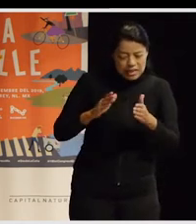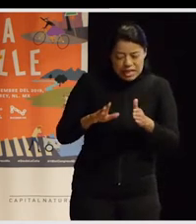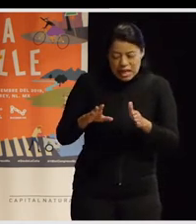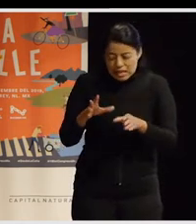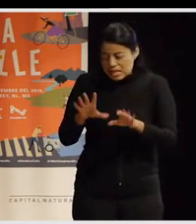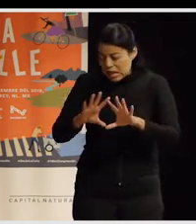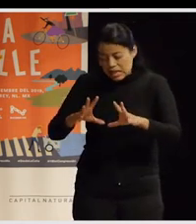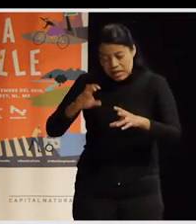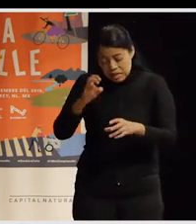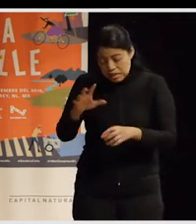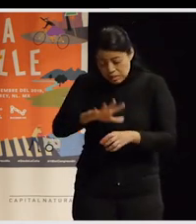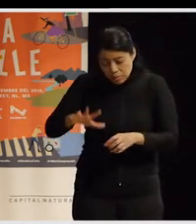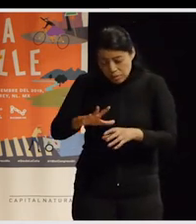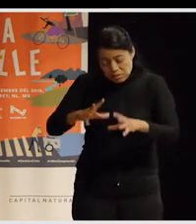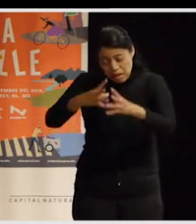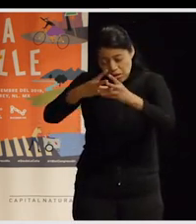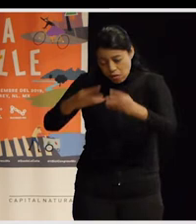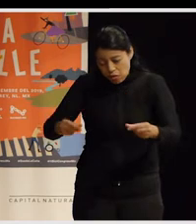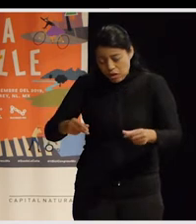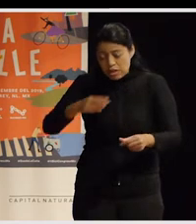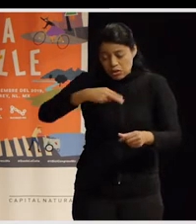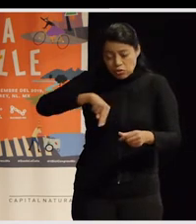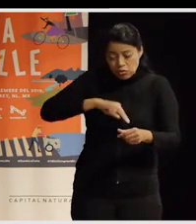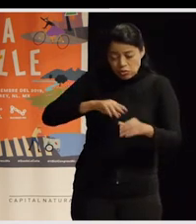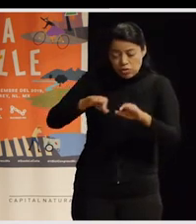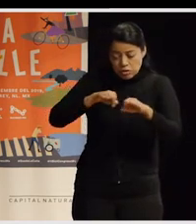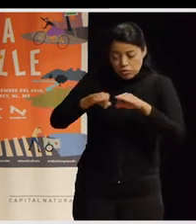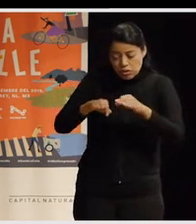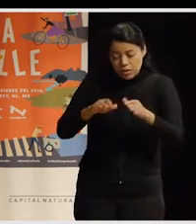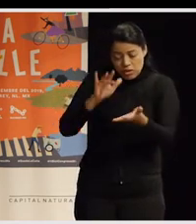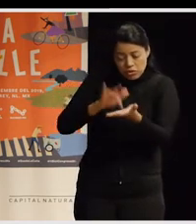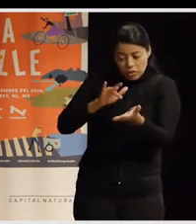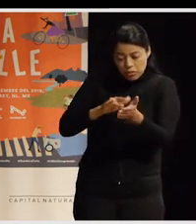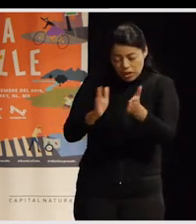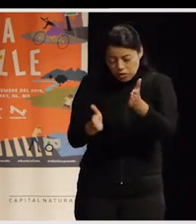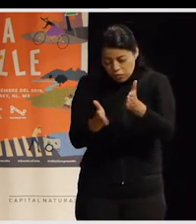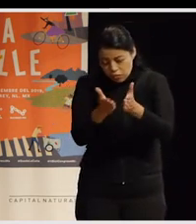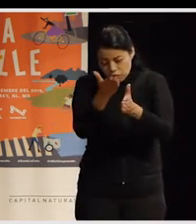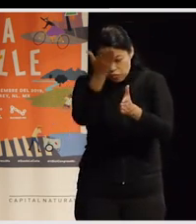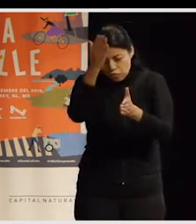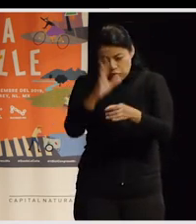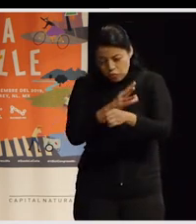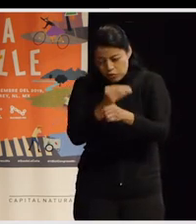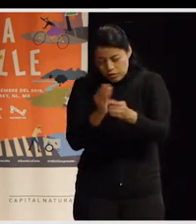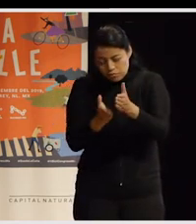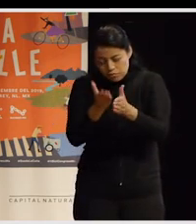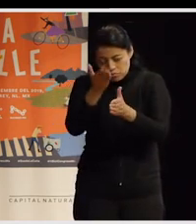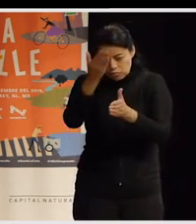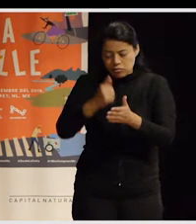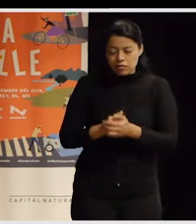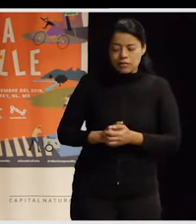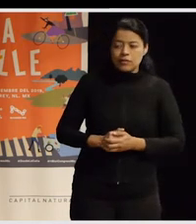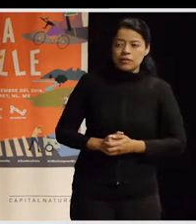reconstruir el barrio. Para reconstruir el barrio querían ver un poco, entender, por una parte, toda la parte como, ¿no? De la lógica de la